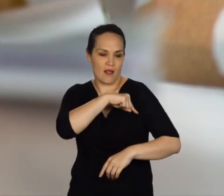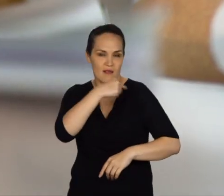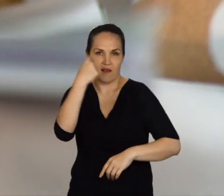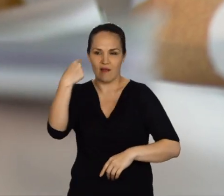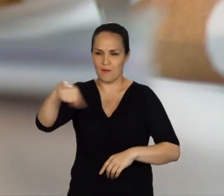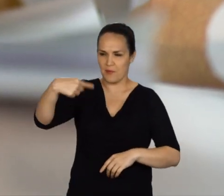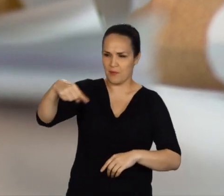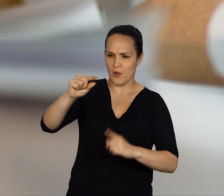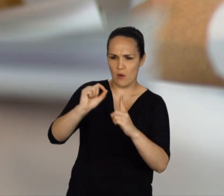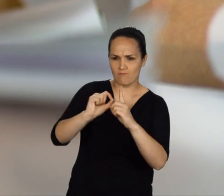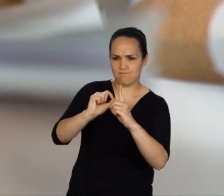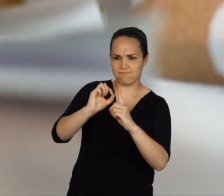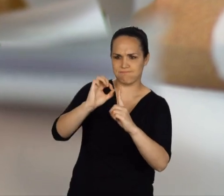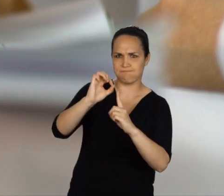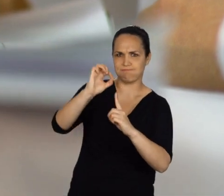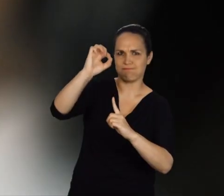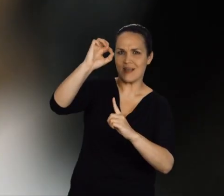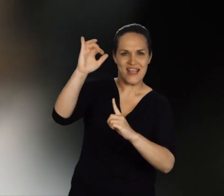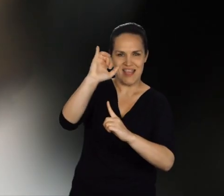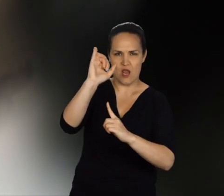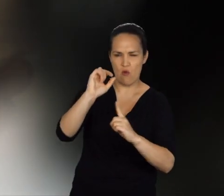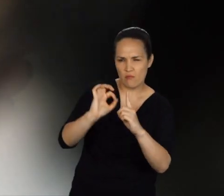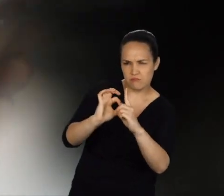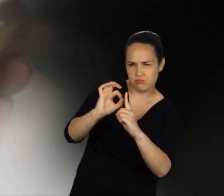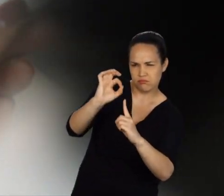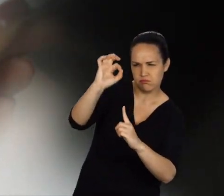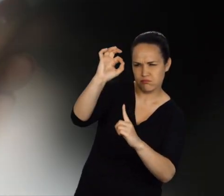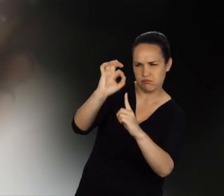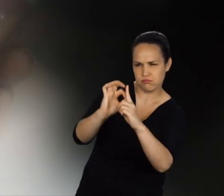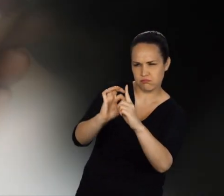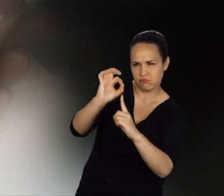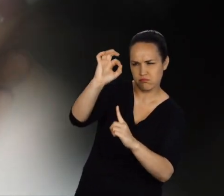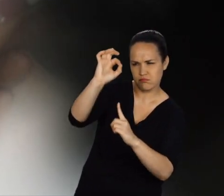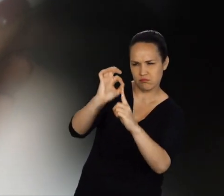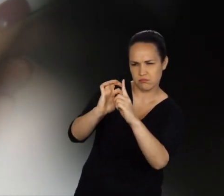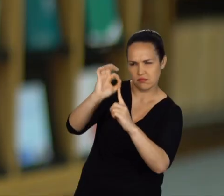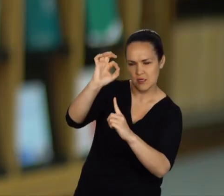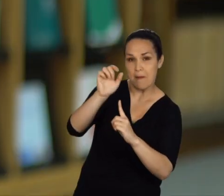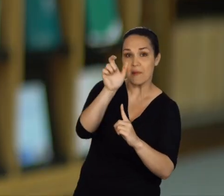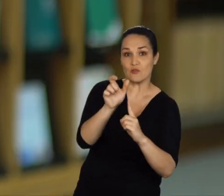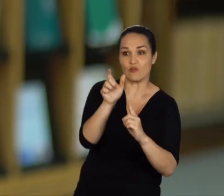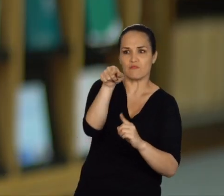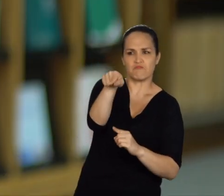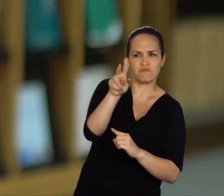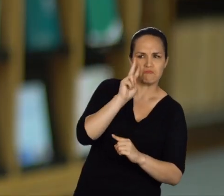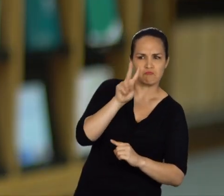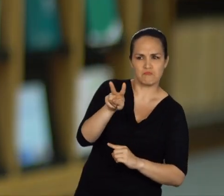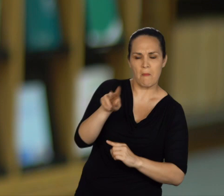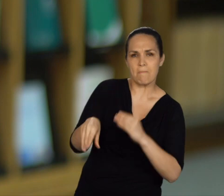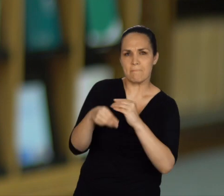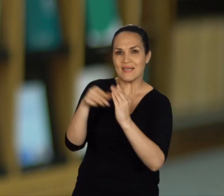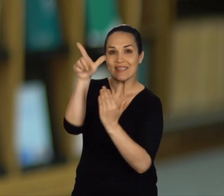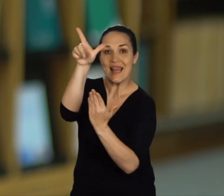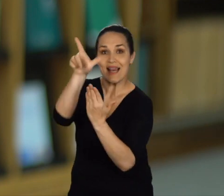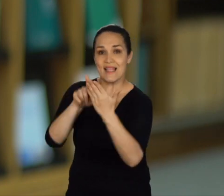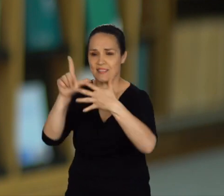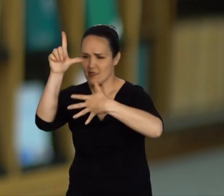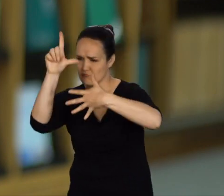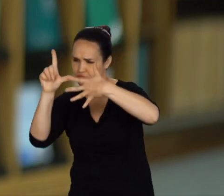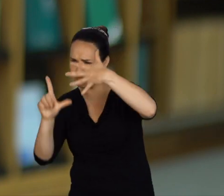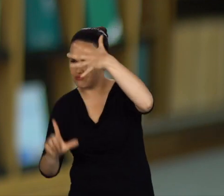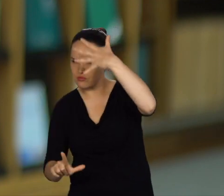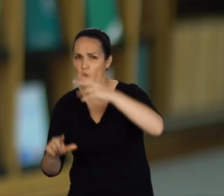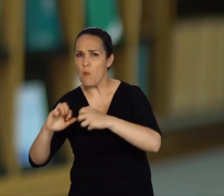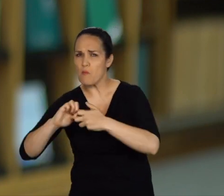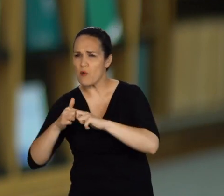En una escala, donde por medio de dos ítems, una parte que es el termómetro y otra parte una lista de problemas,